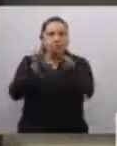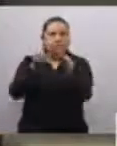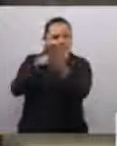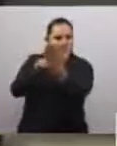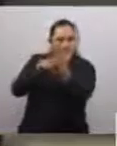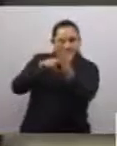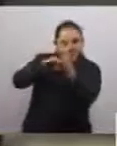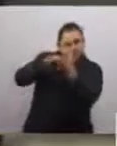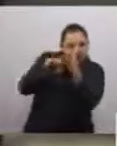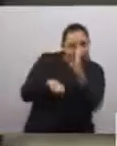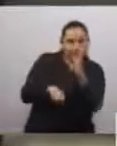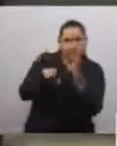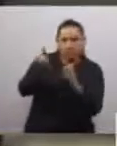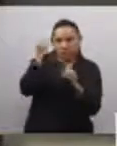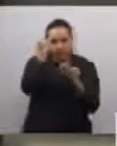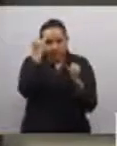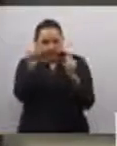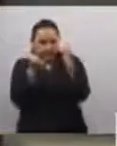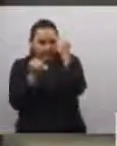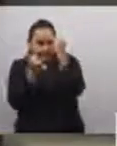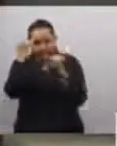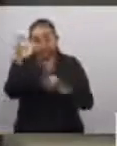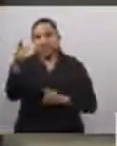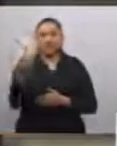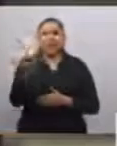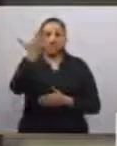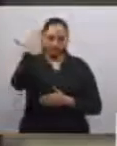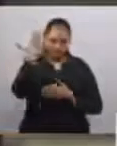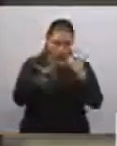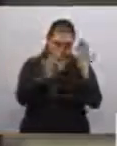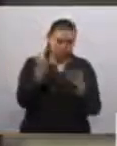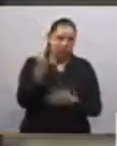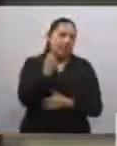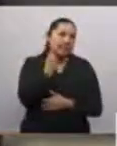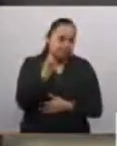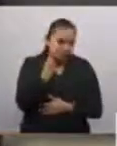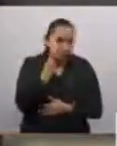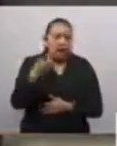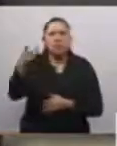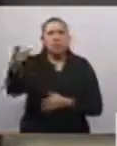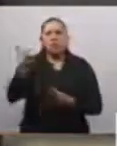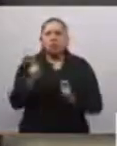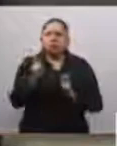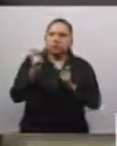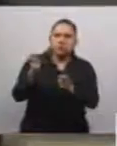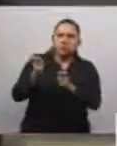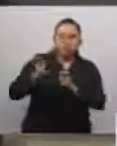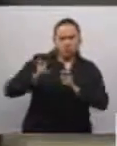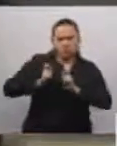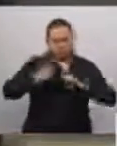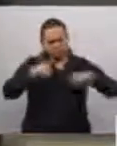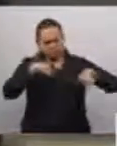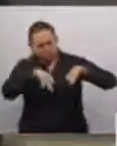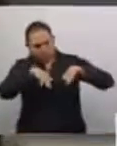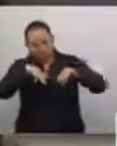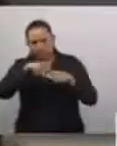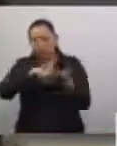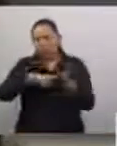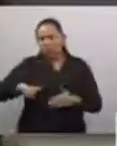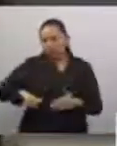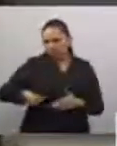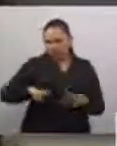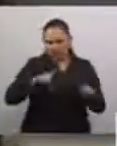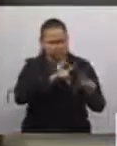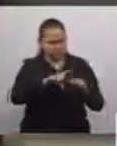abogado científico y político liberal que desempeñó cargos de gran relevancia en México. Fue gobernador